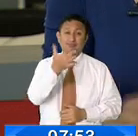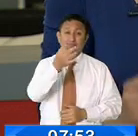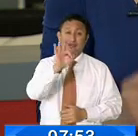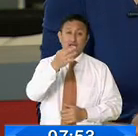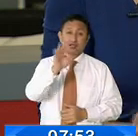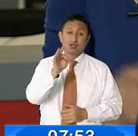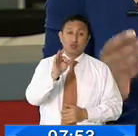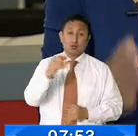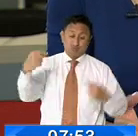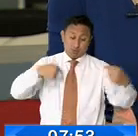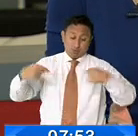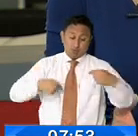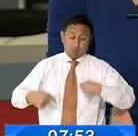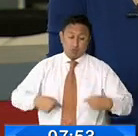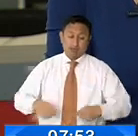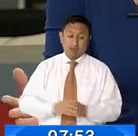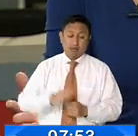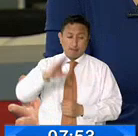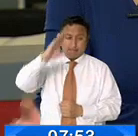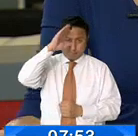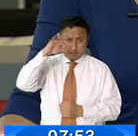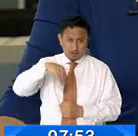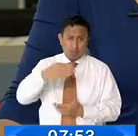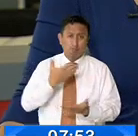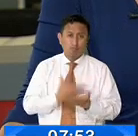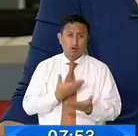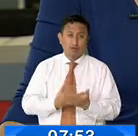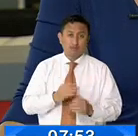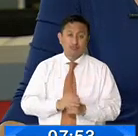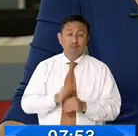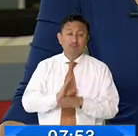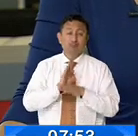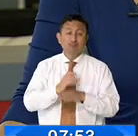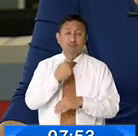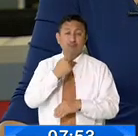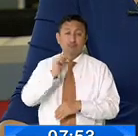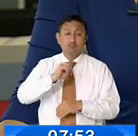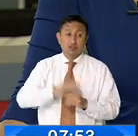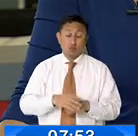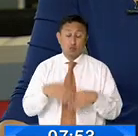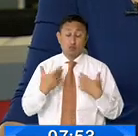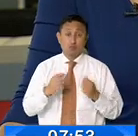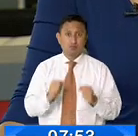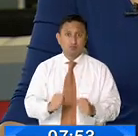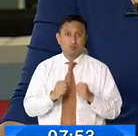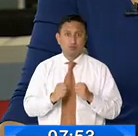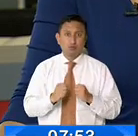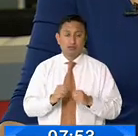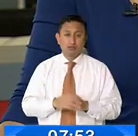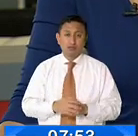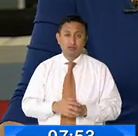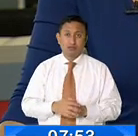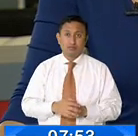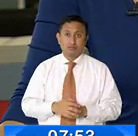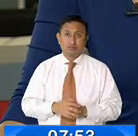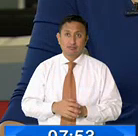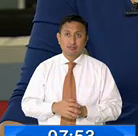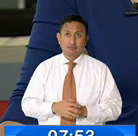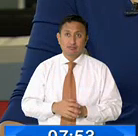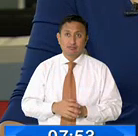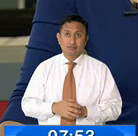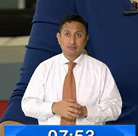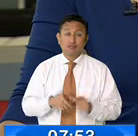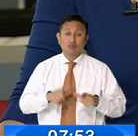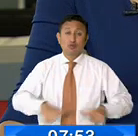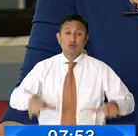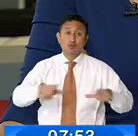casquillos de bala levantó la policía en la escena del crimen. Testigos aseguran que vivieron momentos de terror durante el ataque armado, que se registró